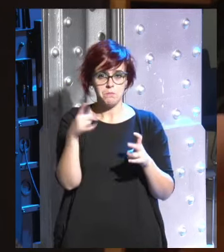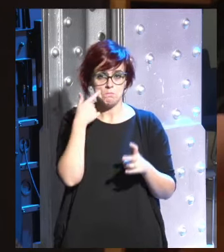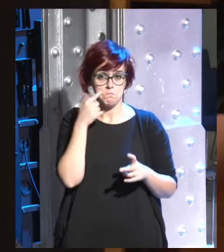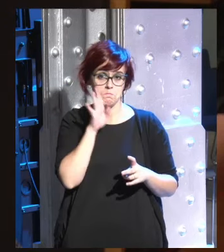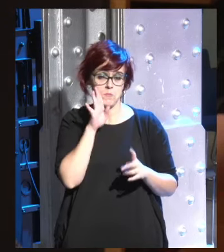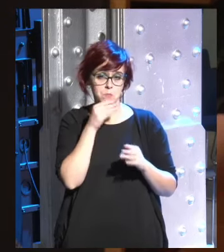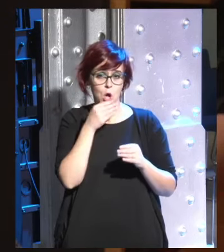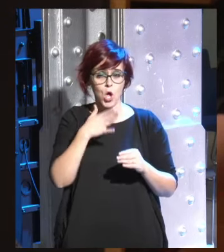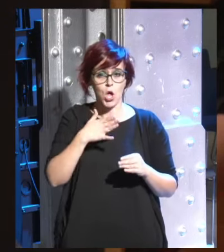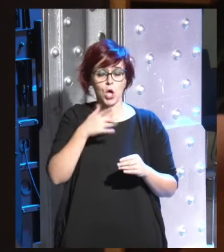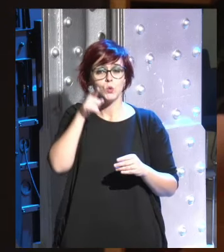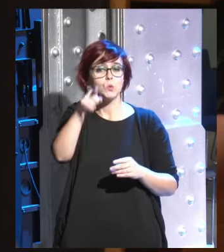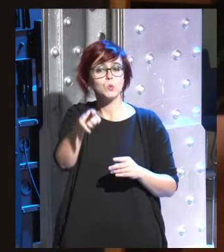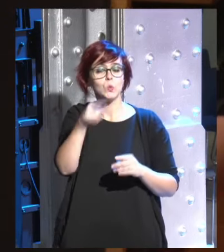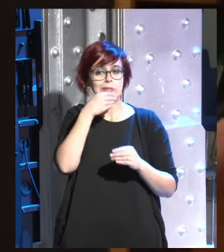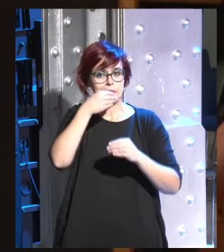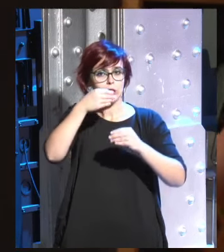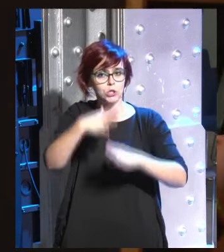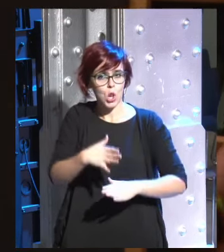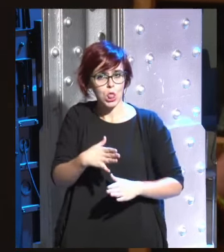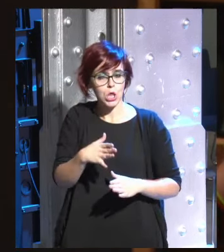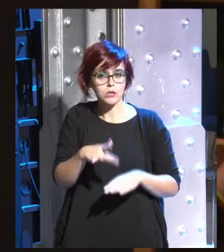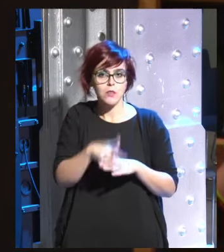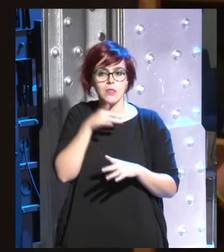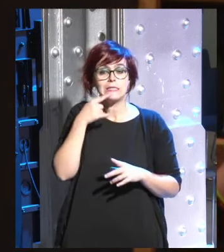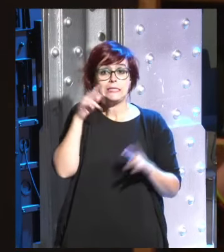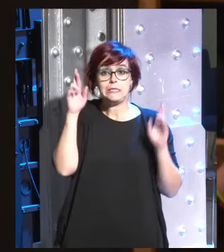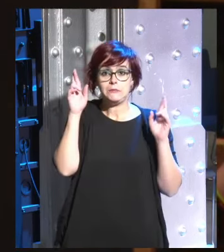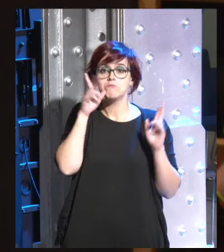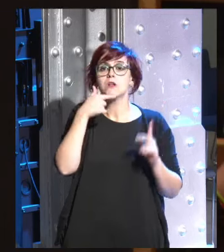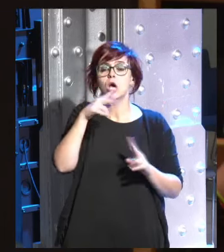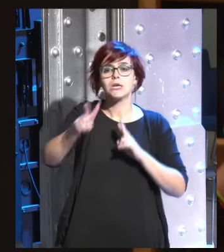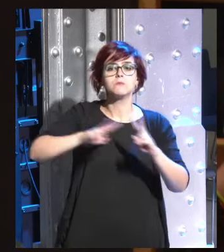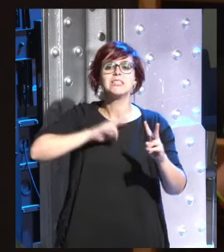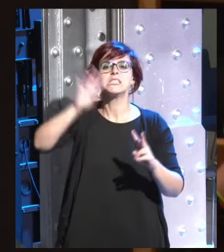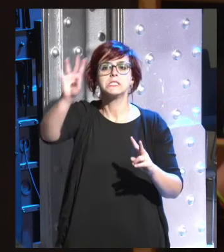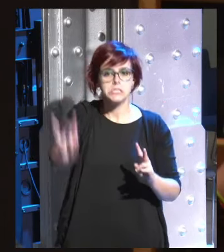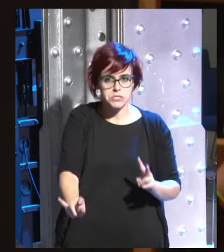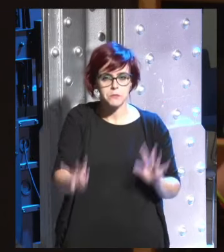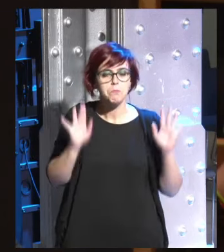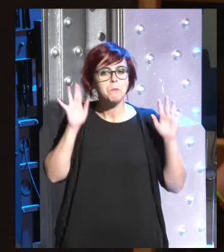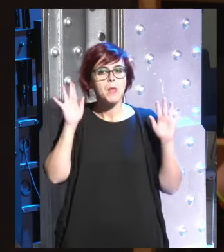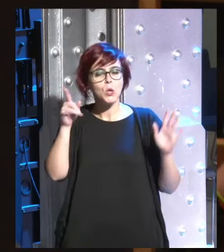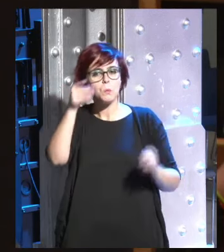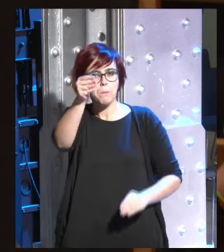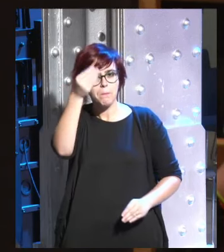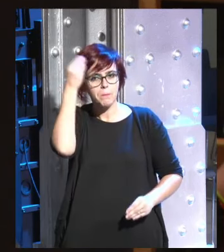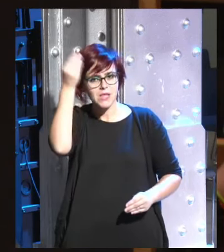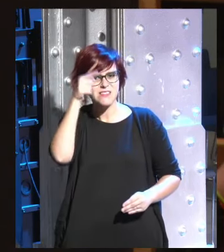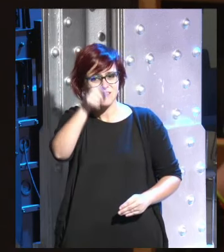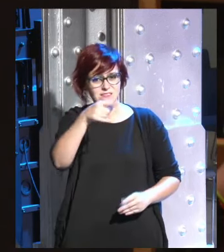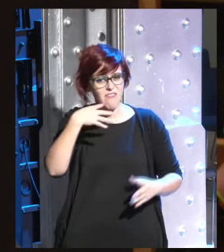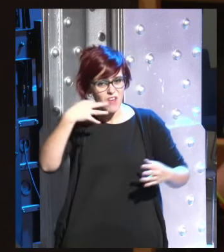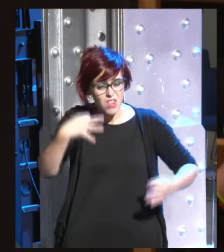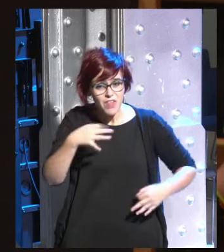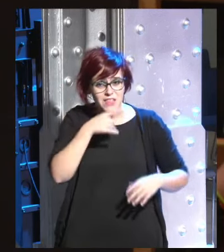como historiador espero que la respuesta sea sí pero usted piensa de verdad que estudiar